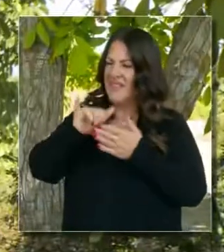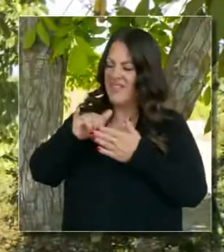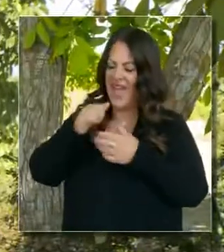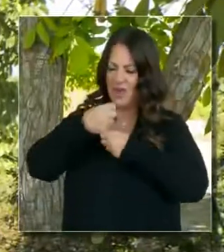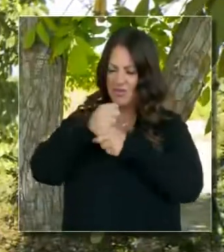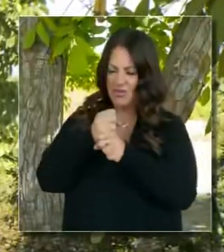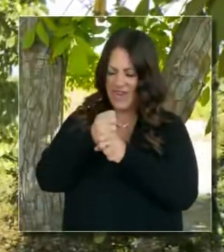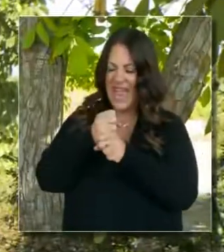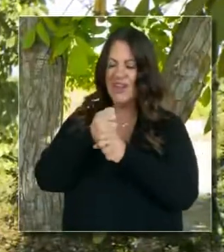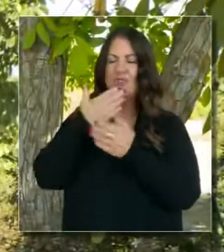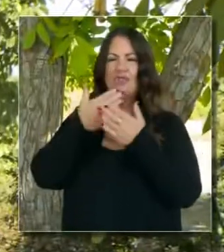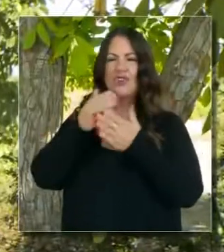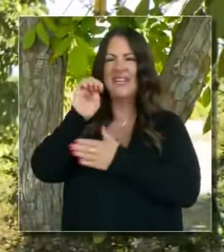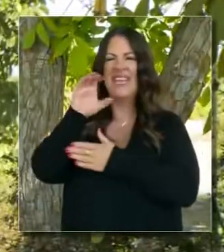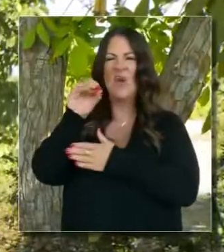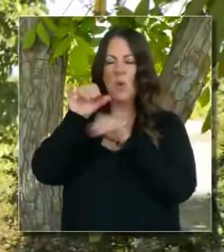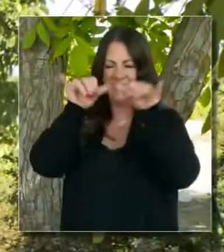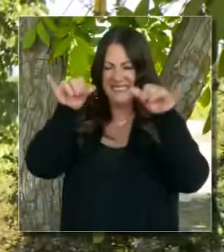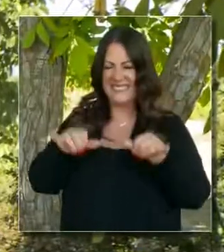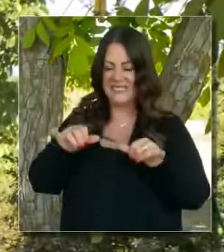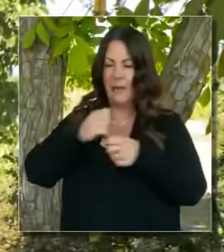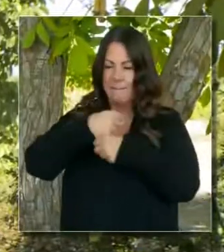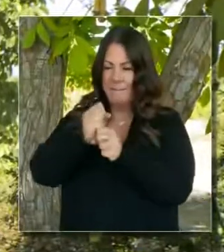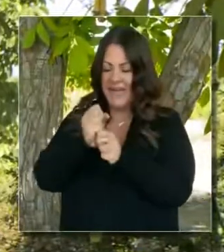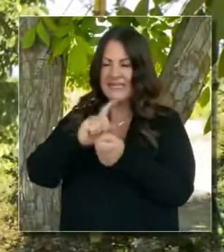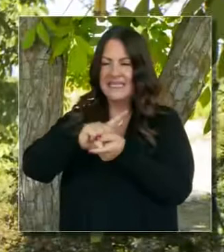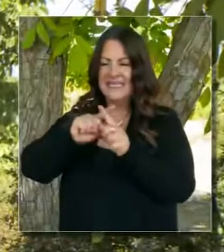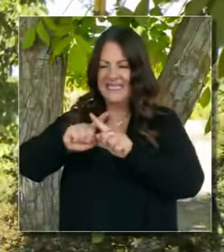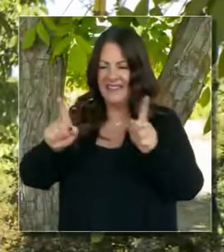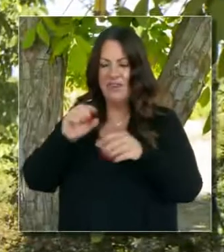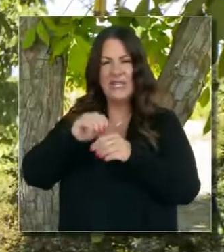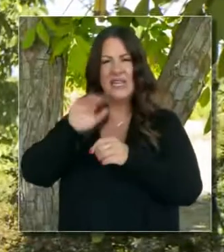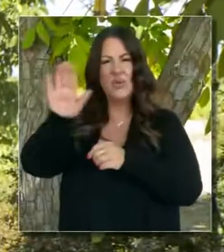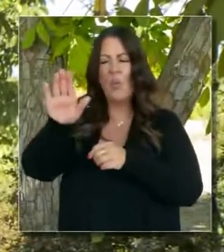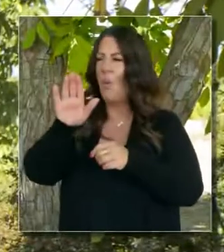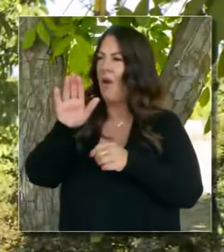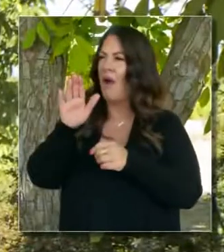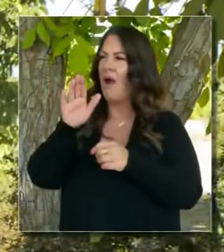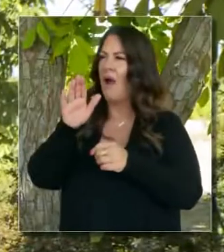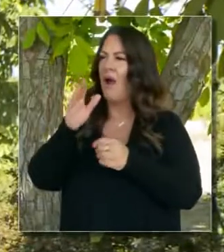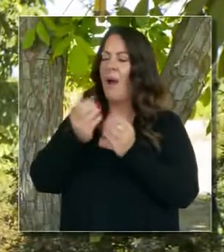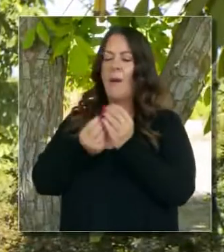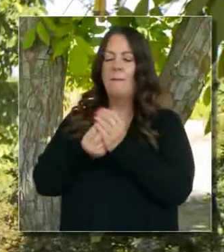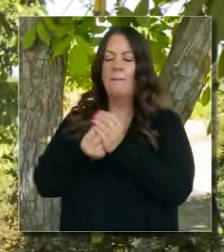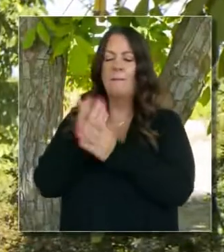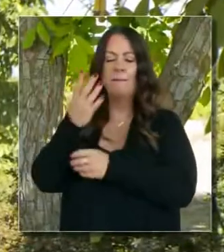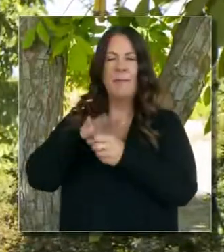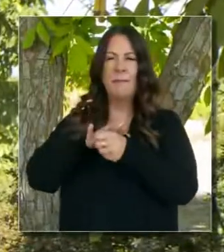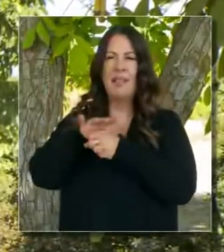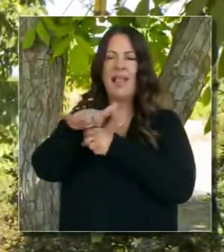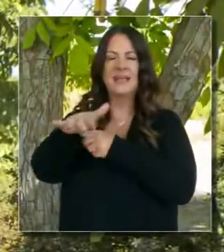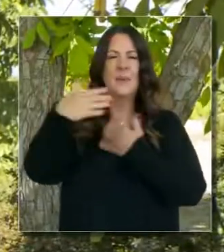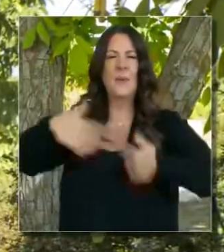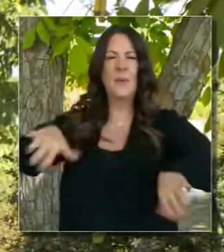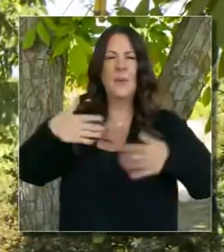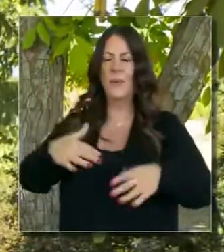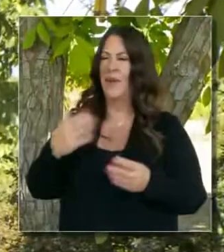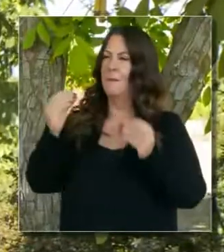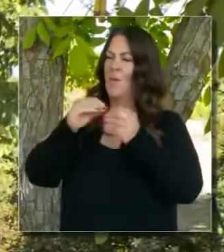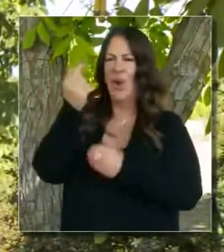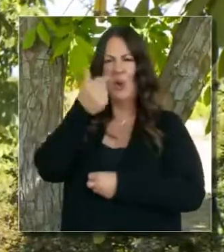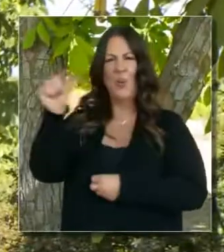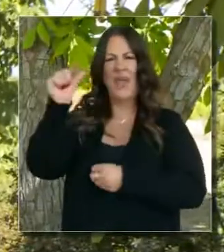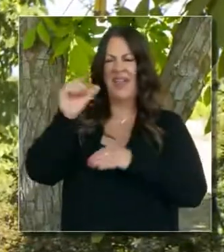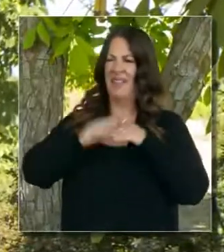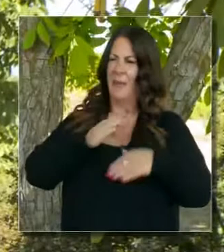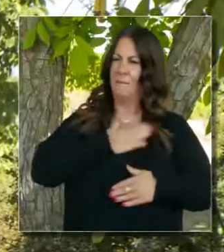más abejas polinando tus plantas? ¿Por qué están más verdes tus plantas, incluso durante estos años de sequía, comparado a las